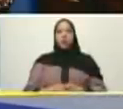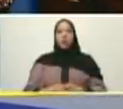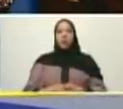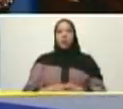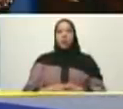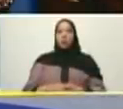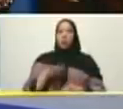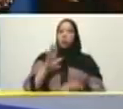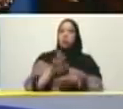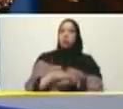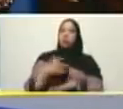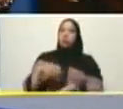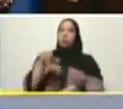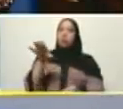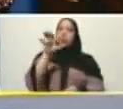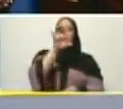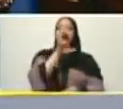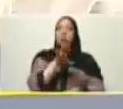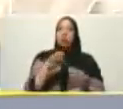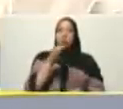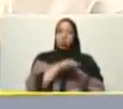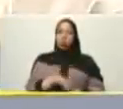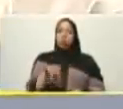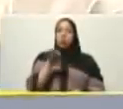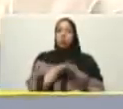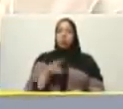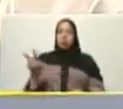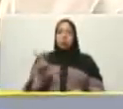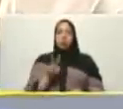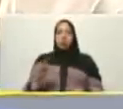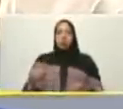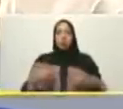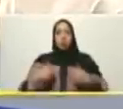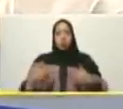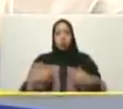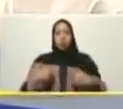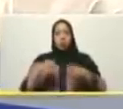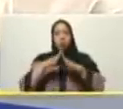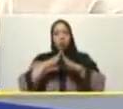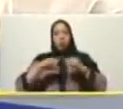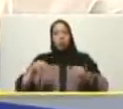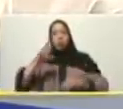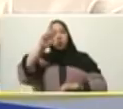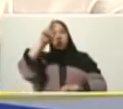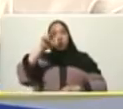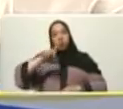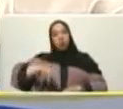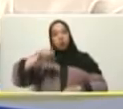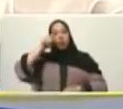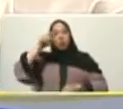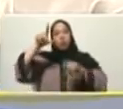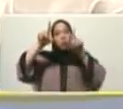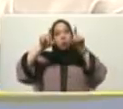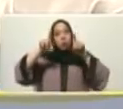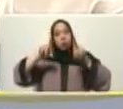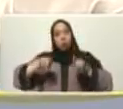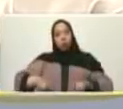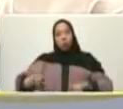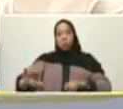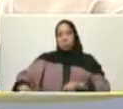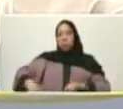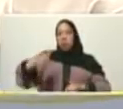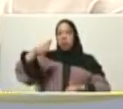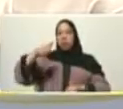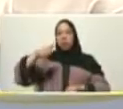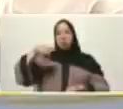porque el estado de bienestar socialista de Venezuela ha pasado todas las pruebas la prueba de la riqueza máxima